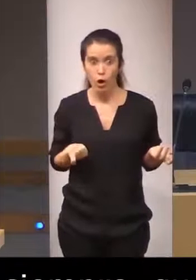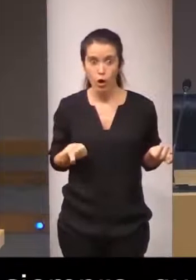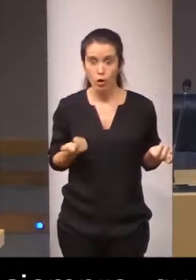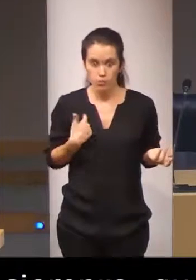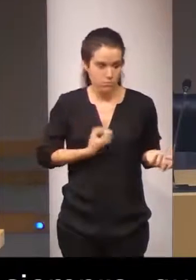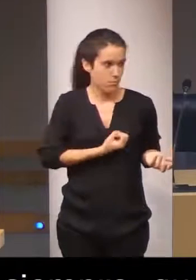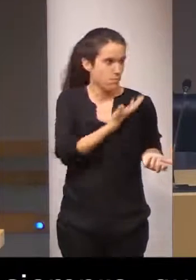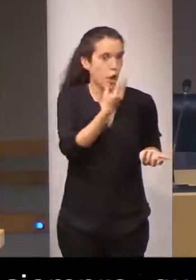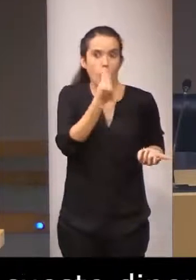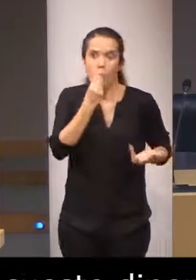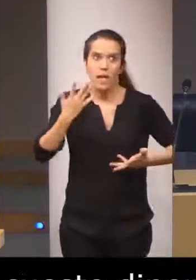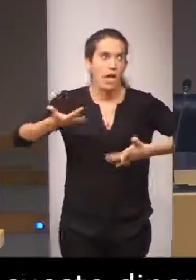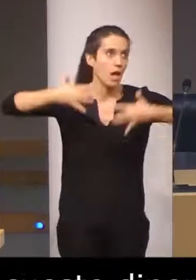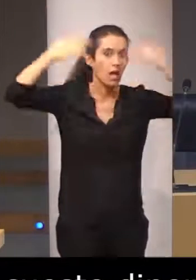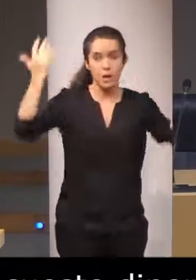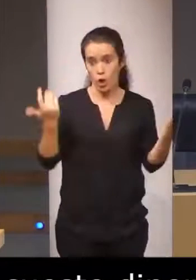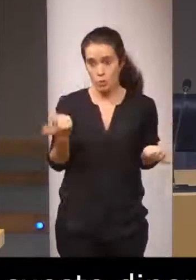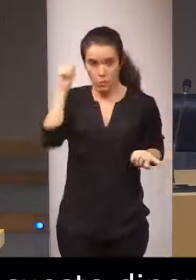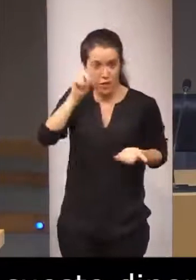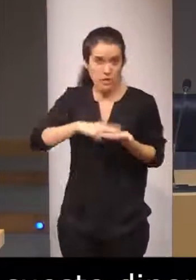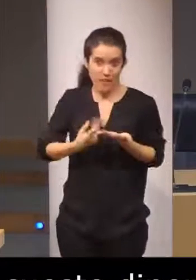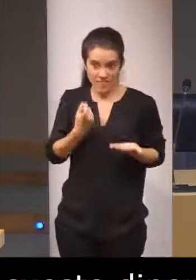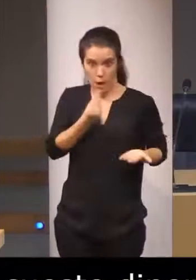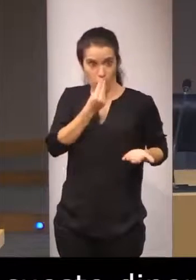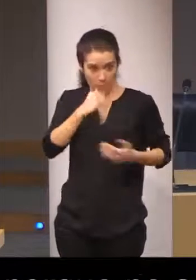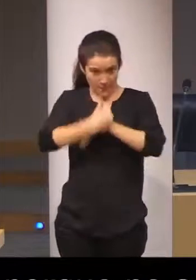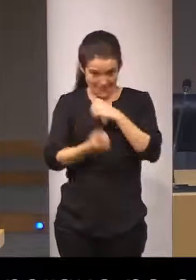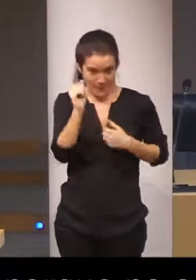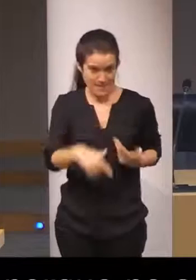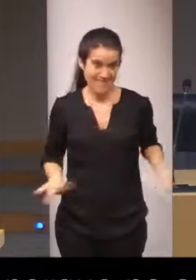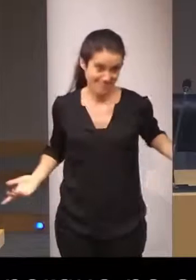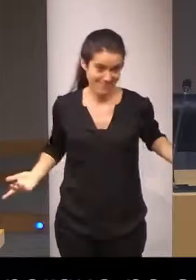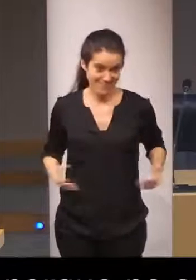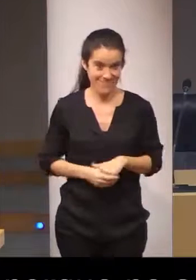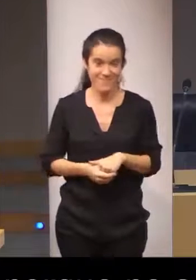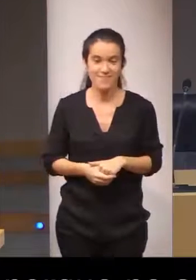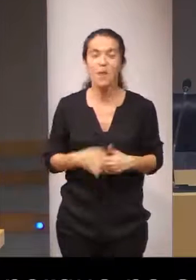que comer los profesores y los intérpretes pero mi propuesta digo para empezar